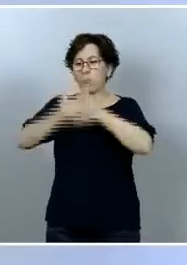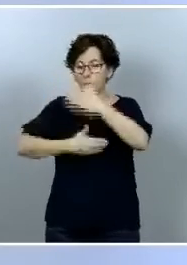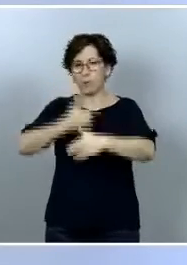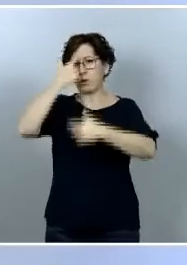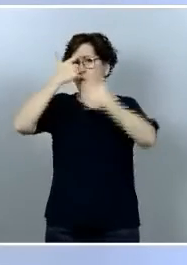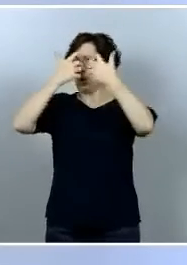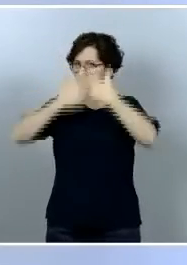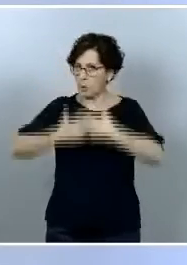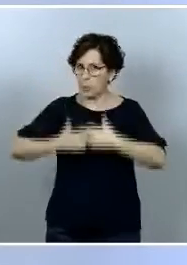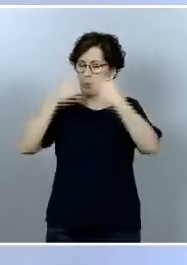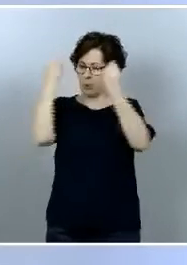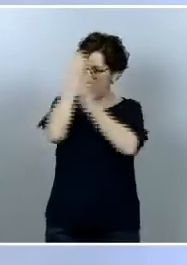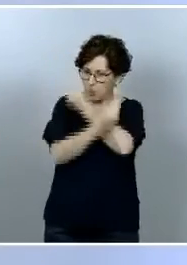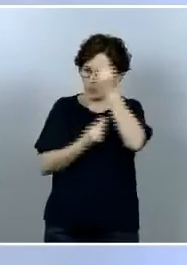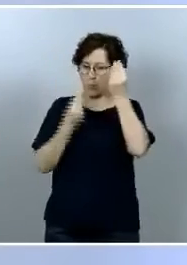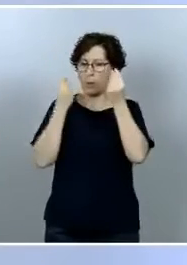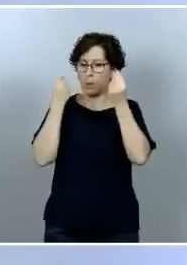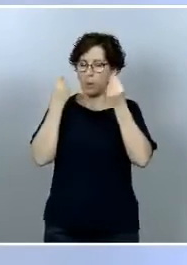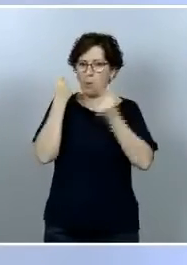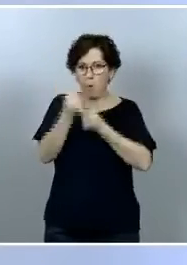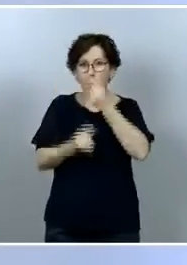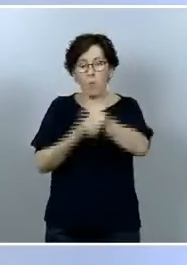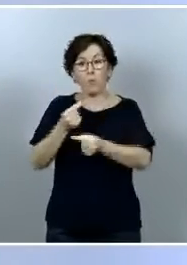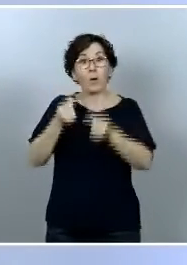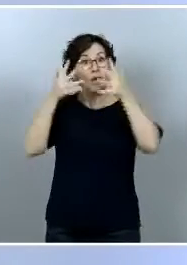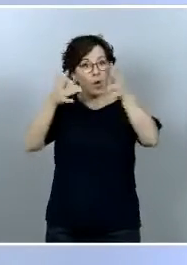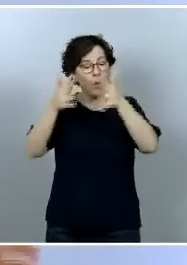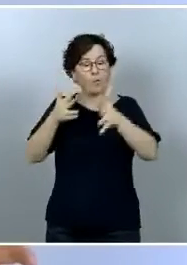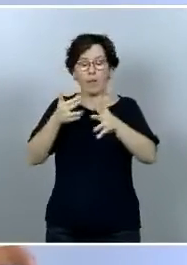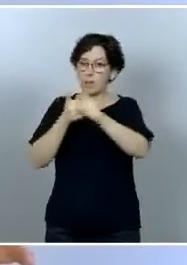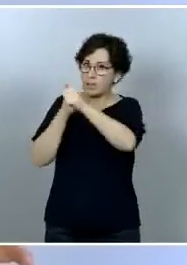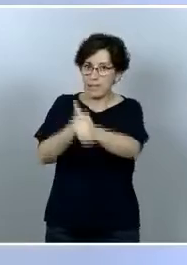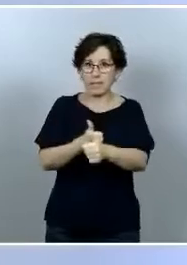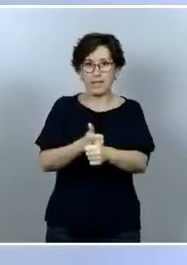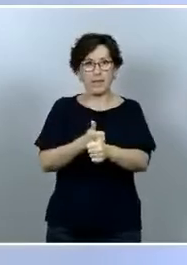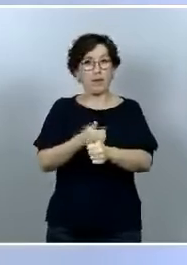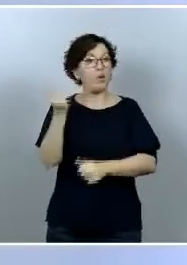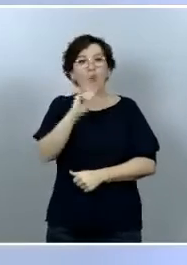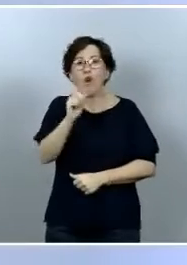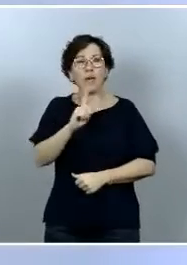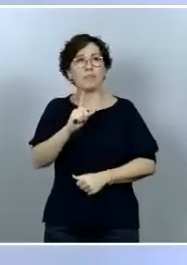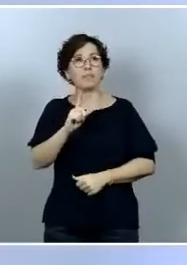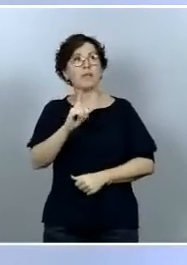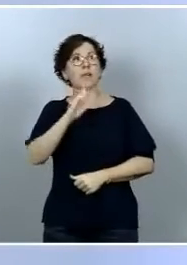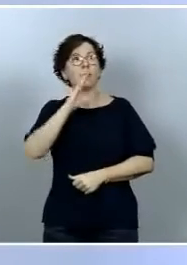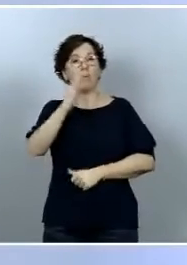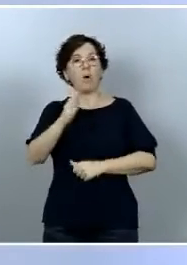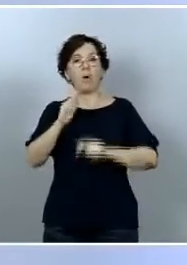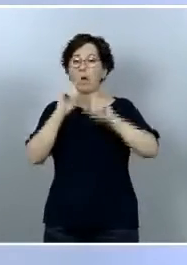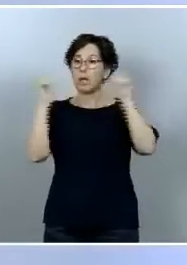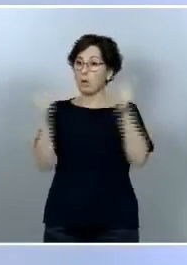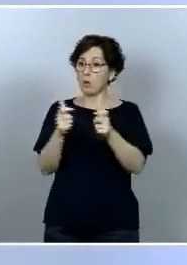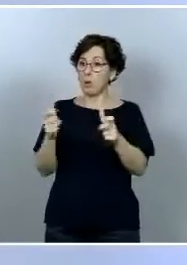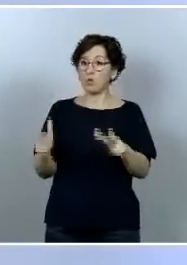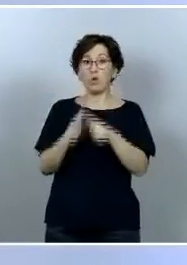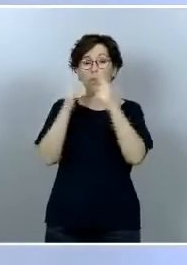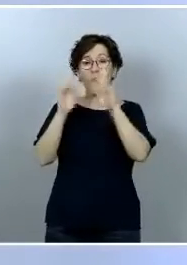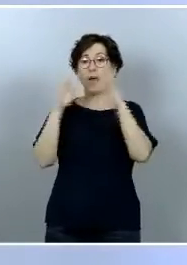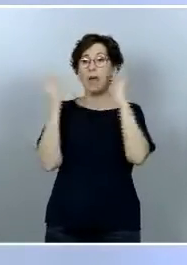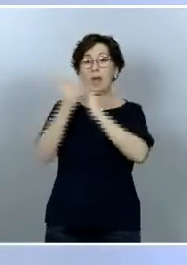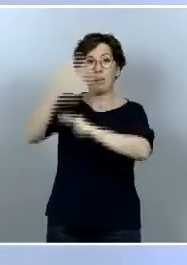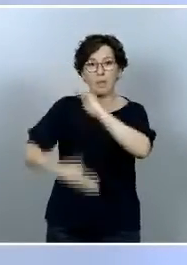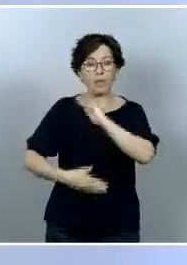que seguir insisto estas recomendaciones no es un capricho el poner una limitación a las reuniones sociales o el poner una limitación a ciertas actividades